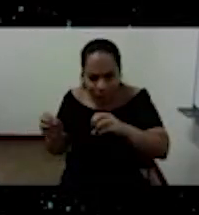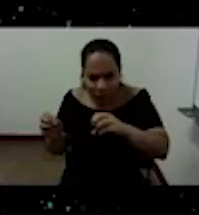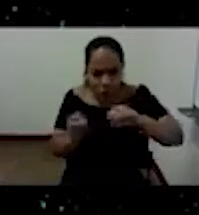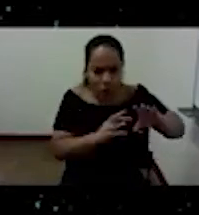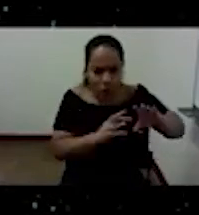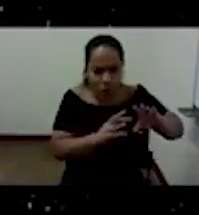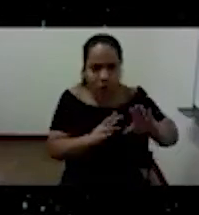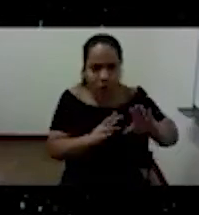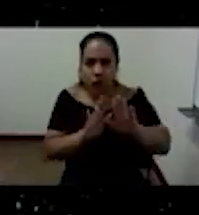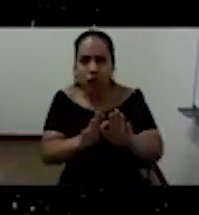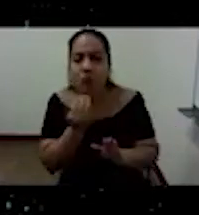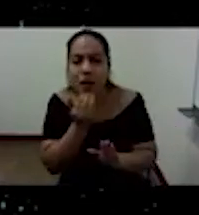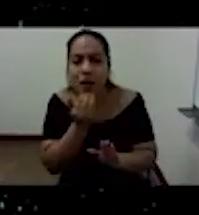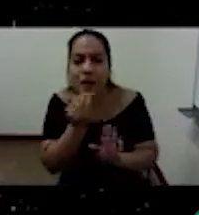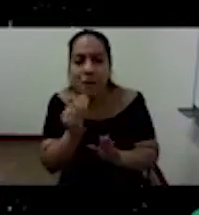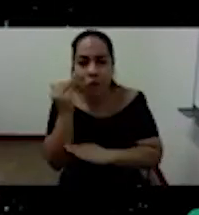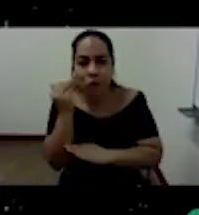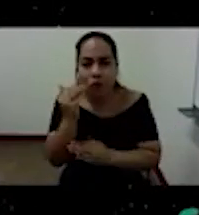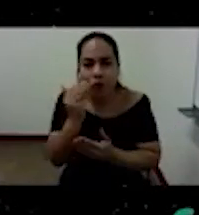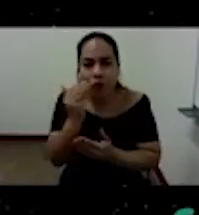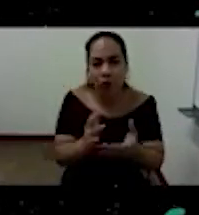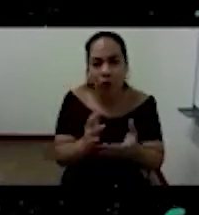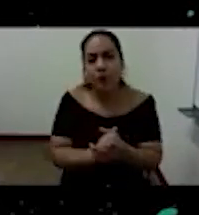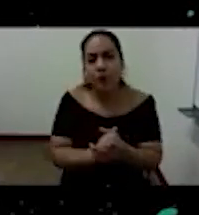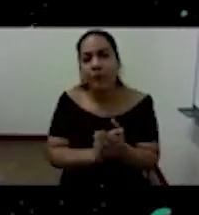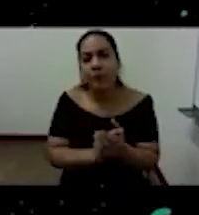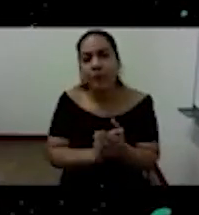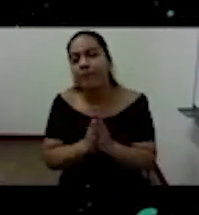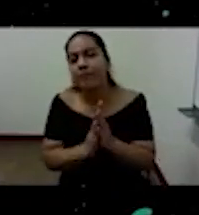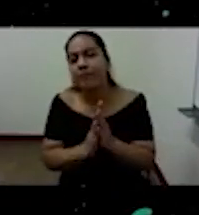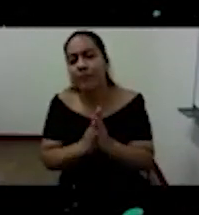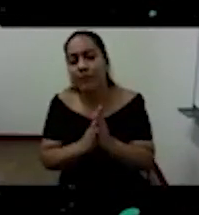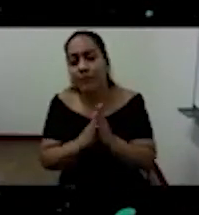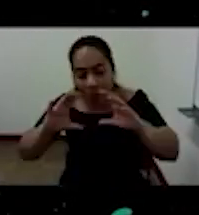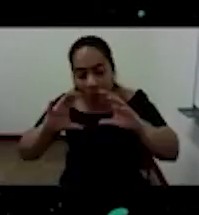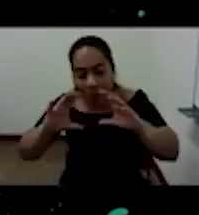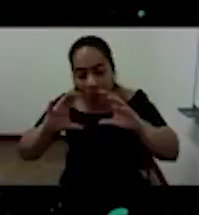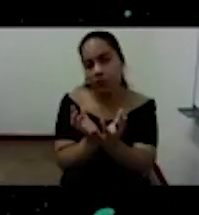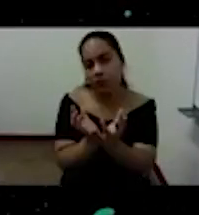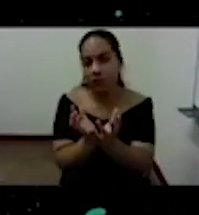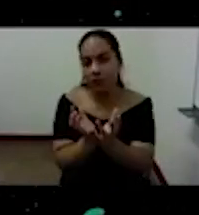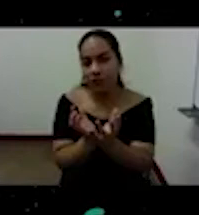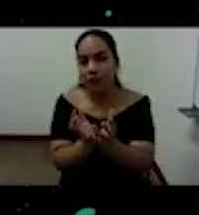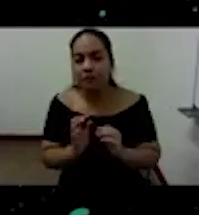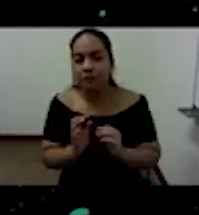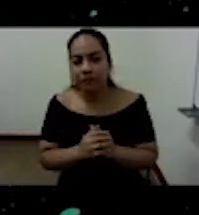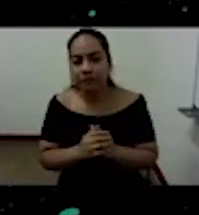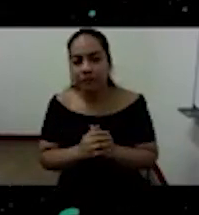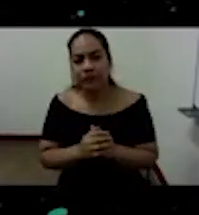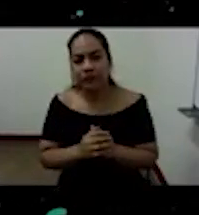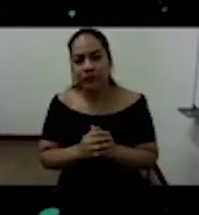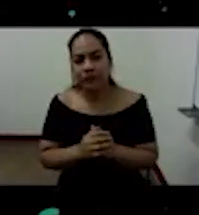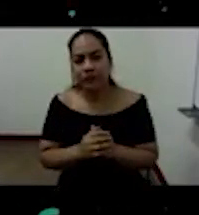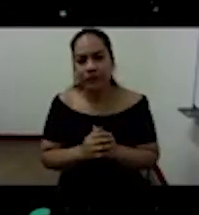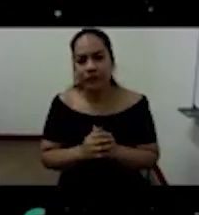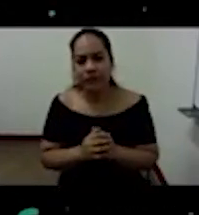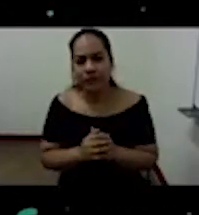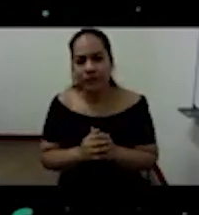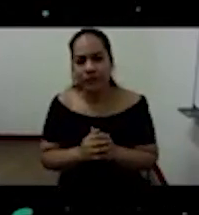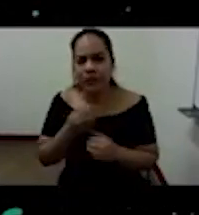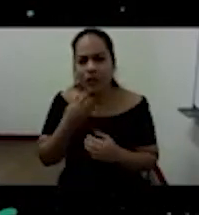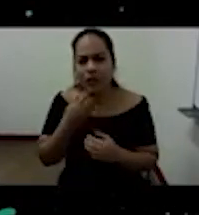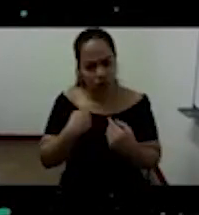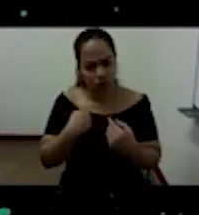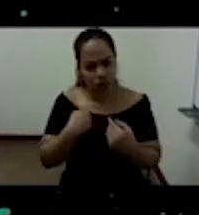del mundo. con que interactuamos.